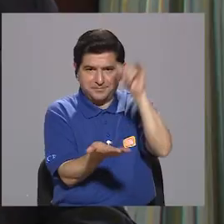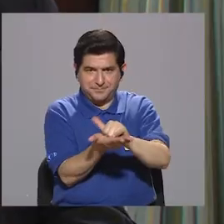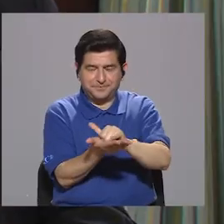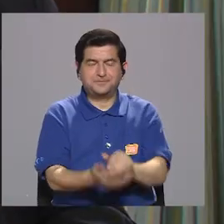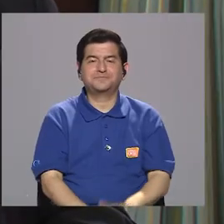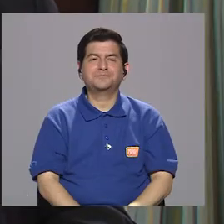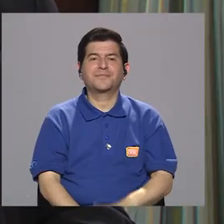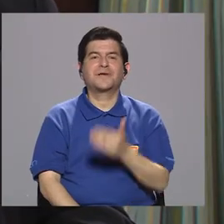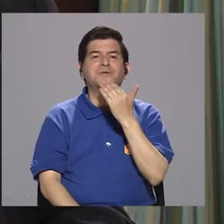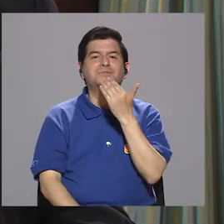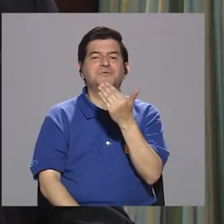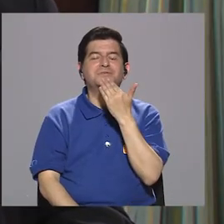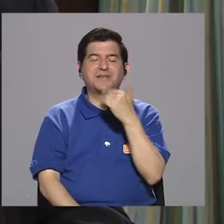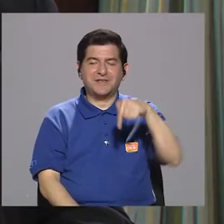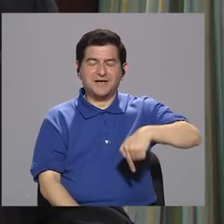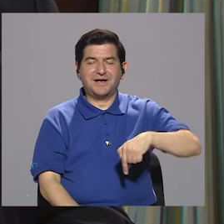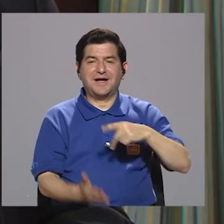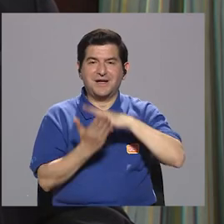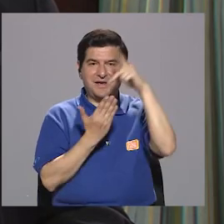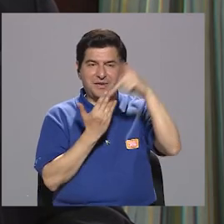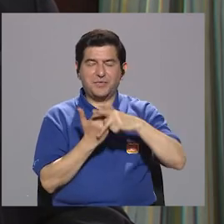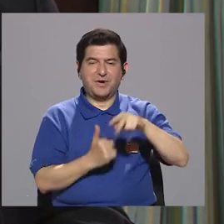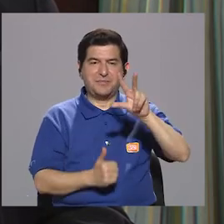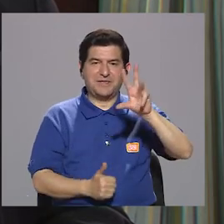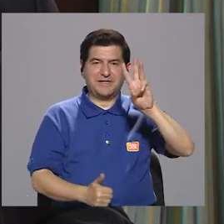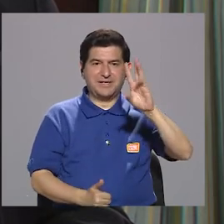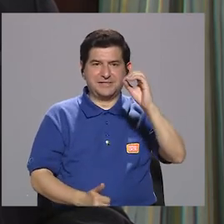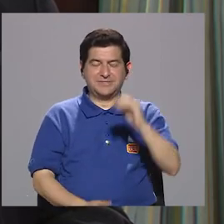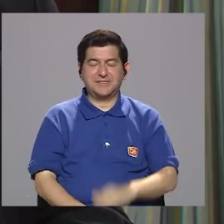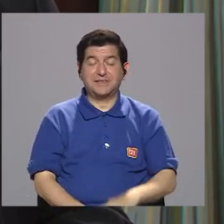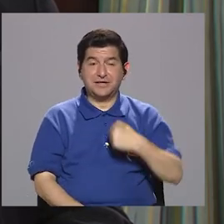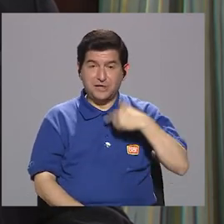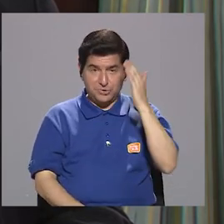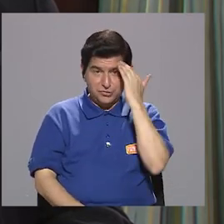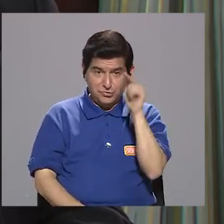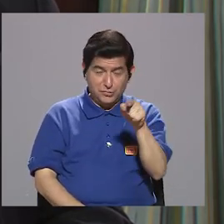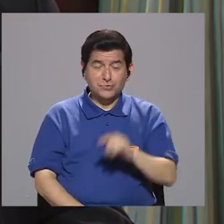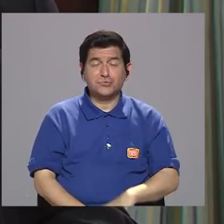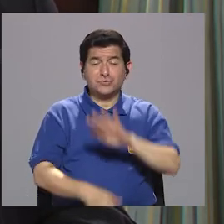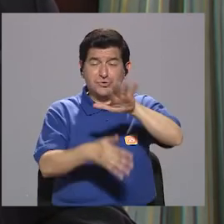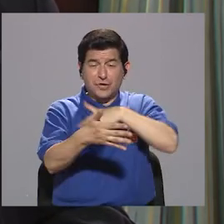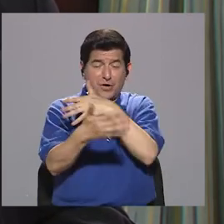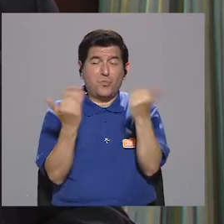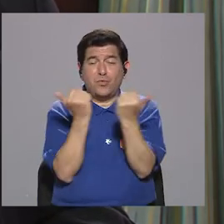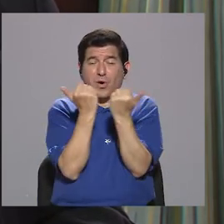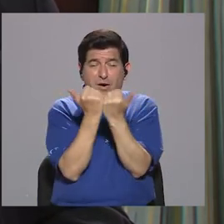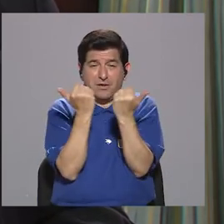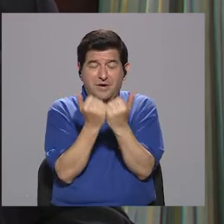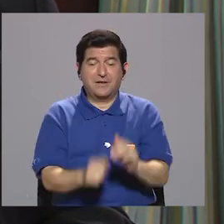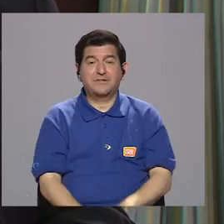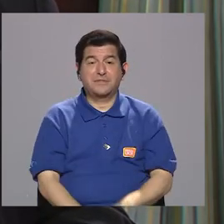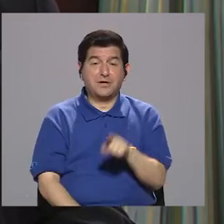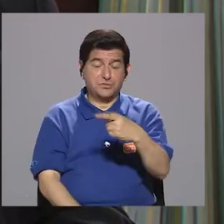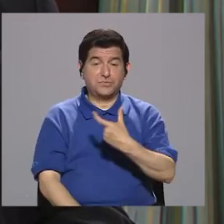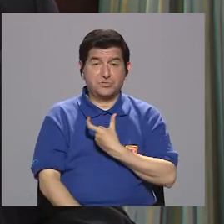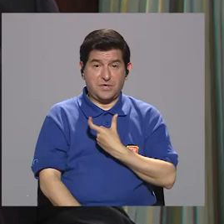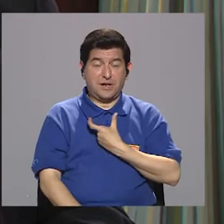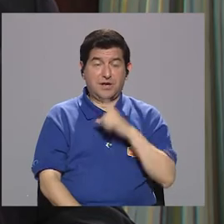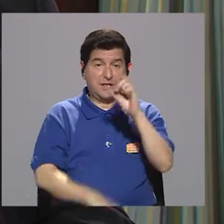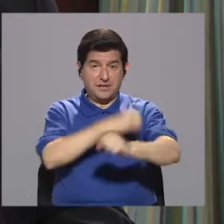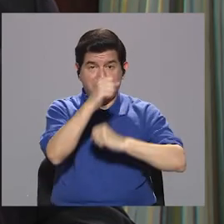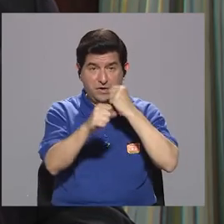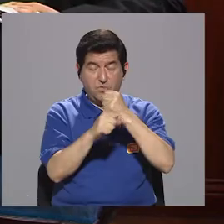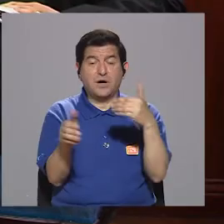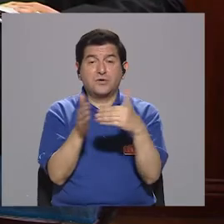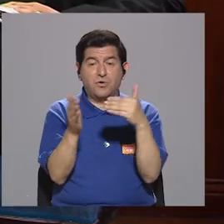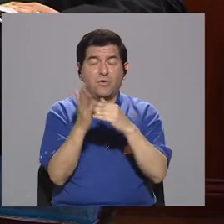José. Muchas gracias por regalarnos en 360 un espacio de su tiempo. Don Johnny, sé que es muy ajetreado siempre y le pediría que si llega la alcaldía dentro de un